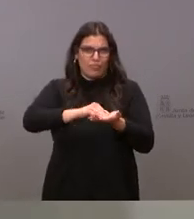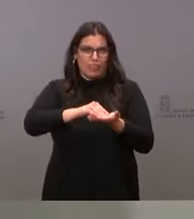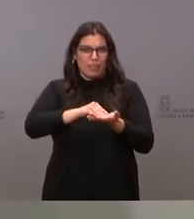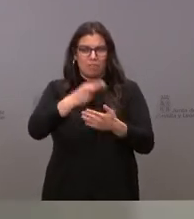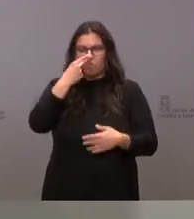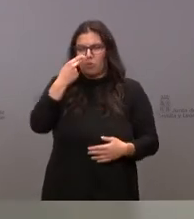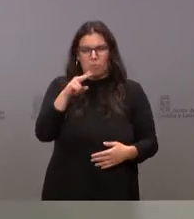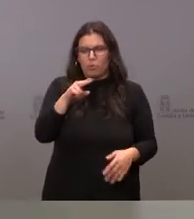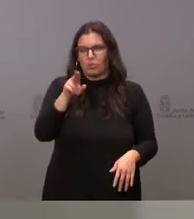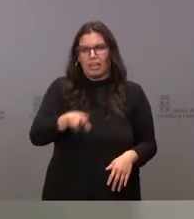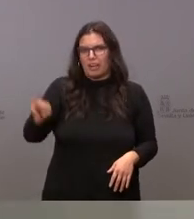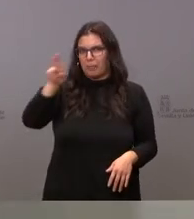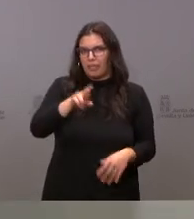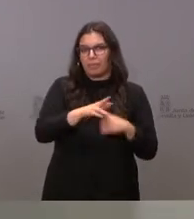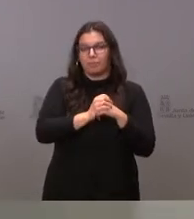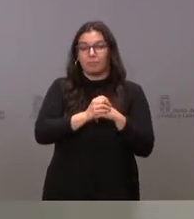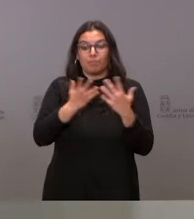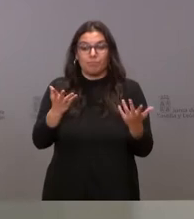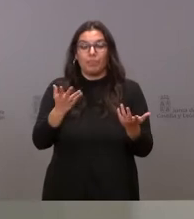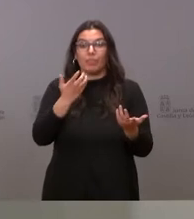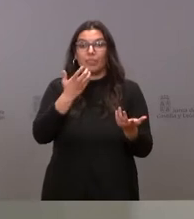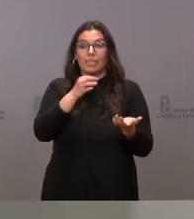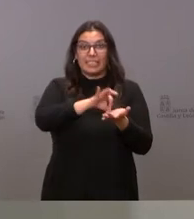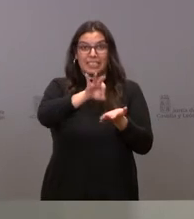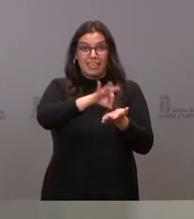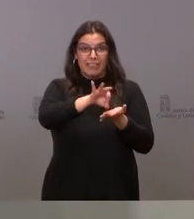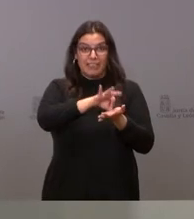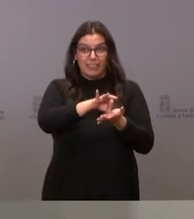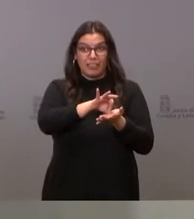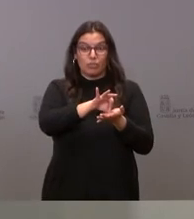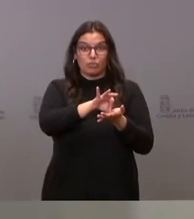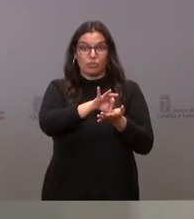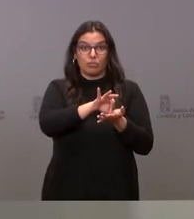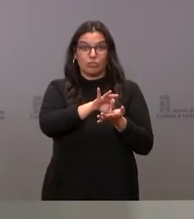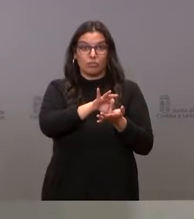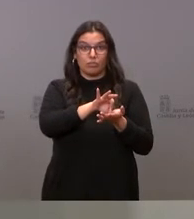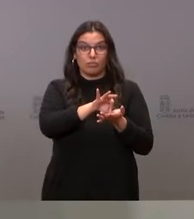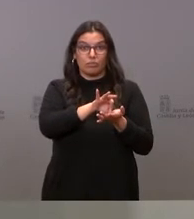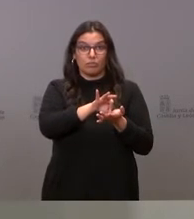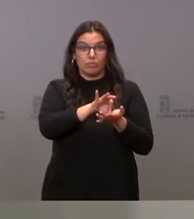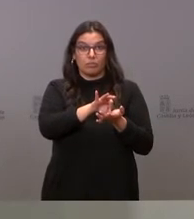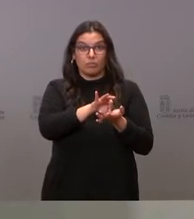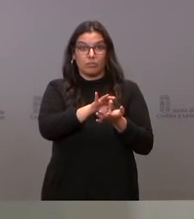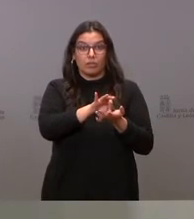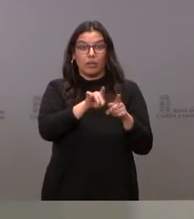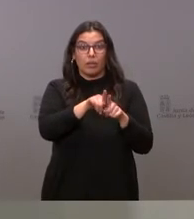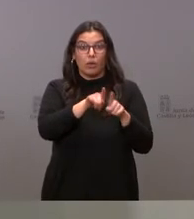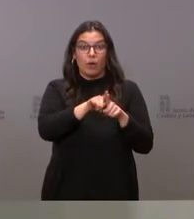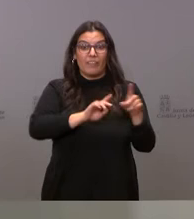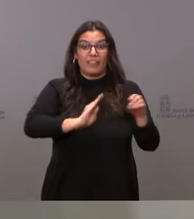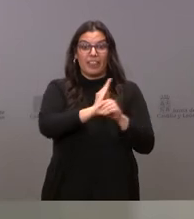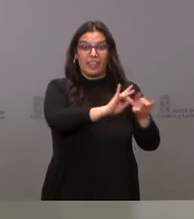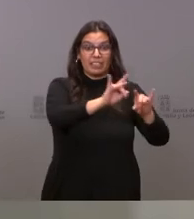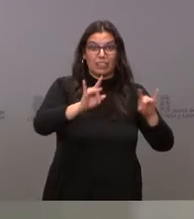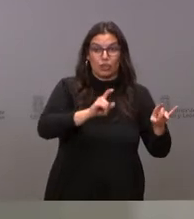importa volver a repetirlo, pero que hay unos servicios que se financian más al territorio que a las personas. Esto